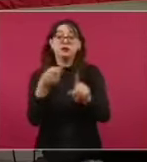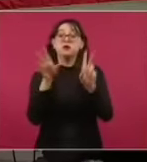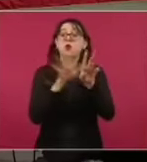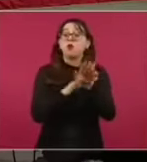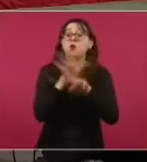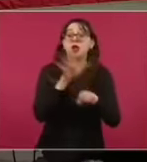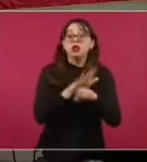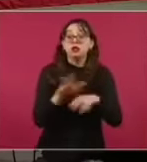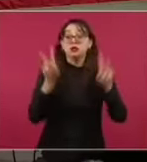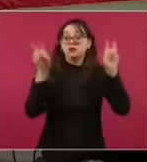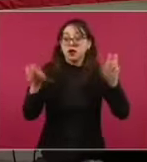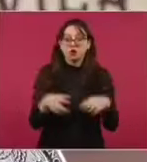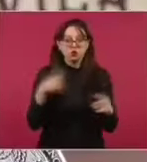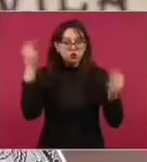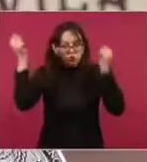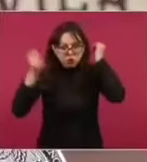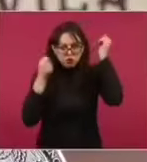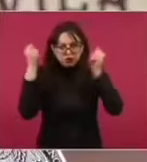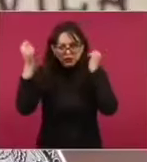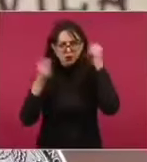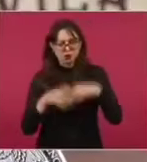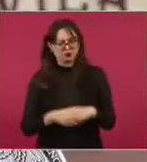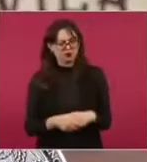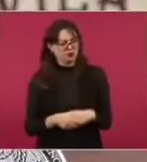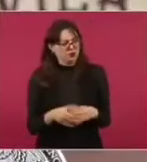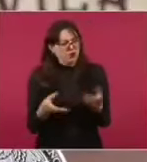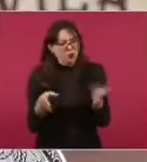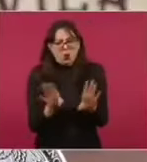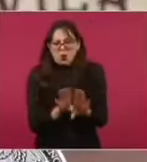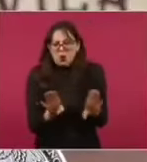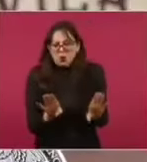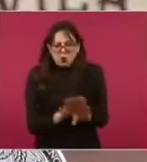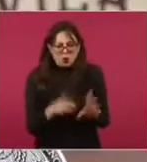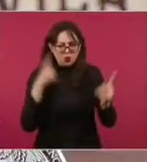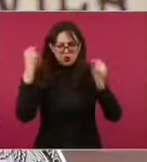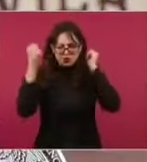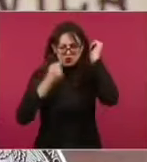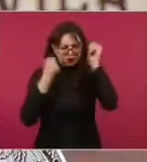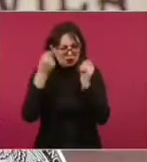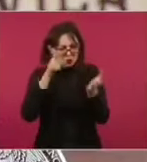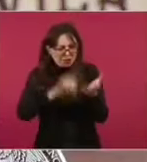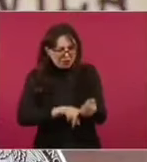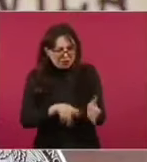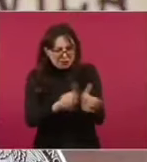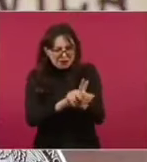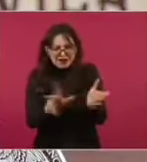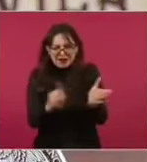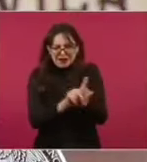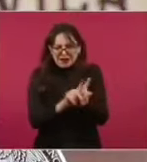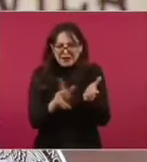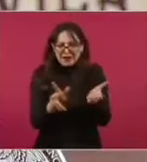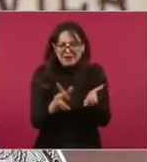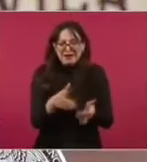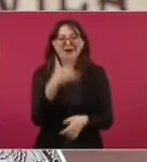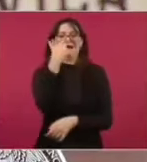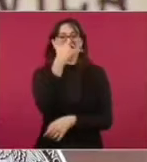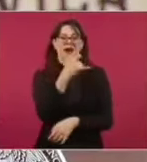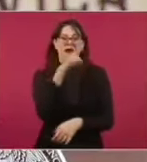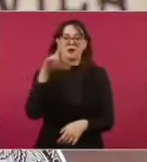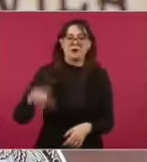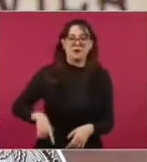Así es como invertían el dinero público. Pero aquí